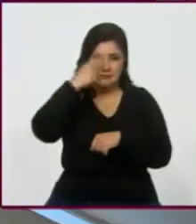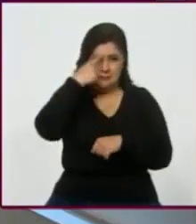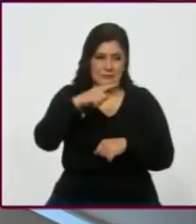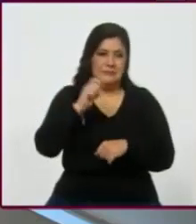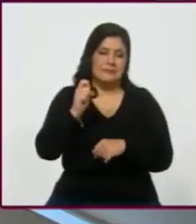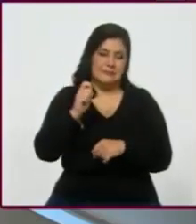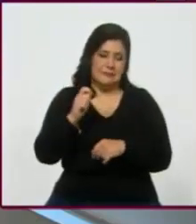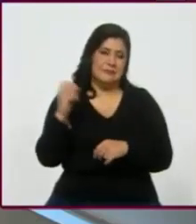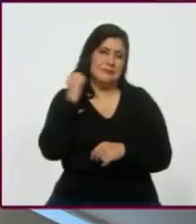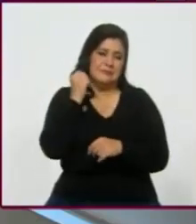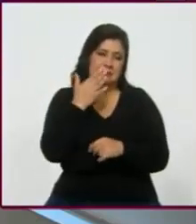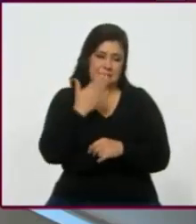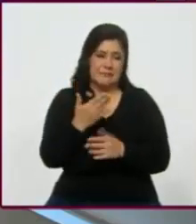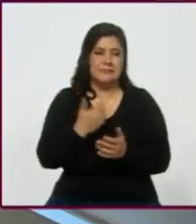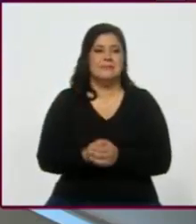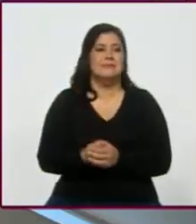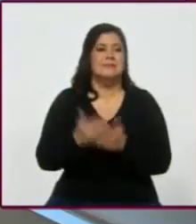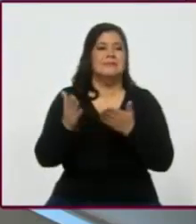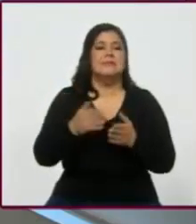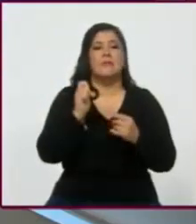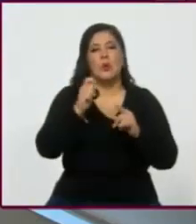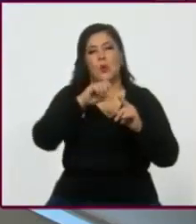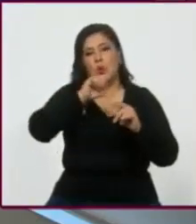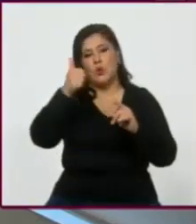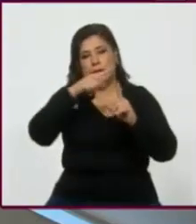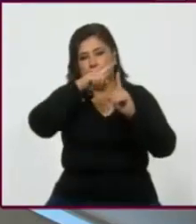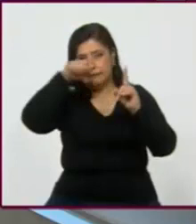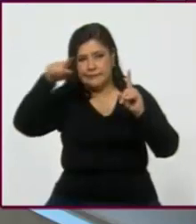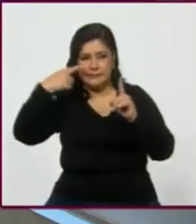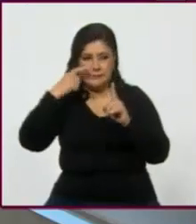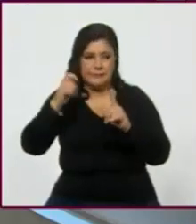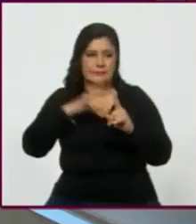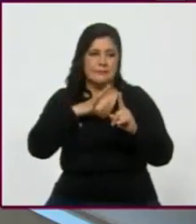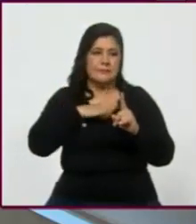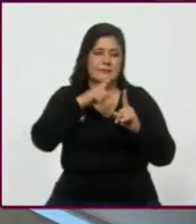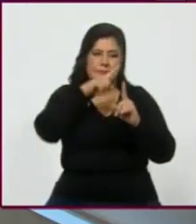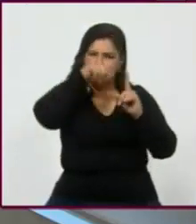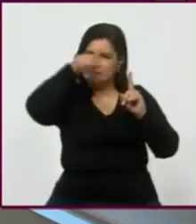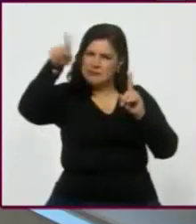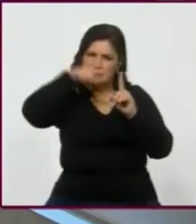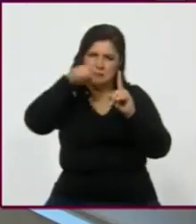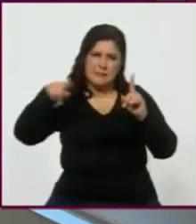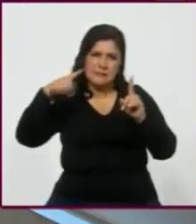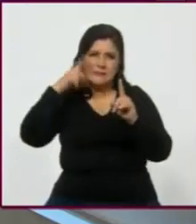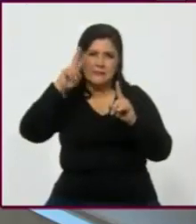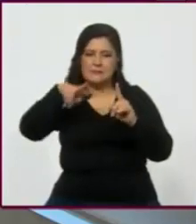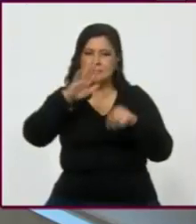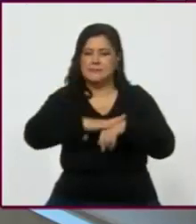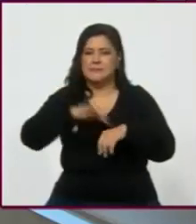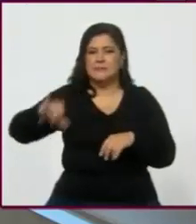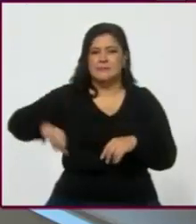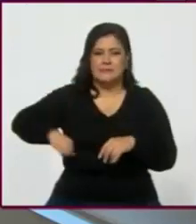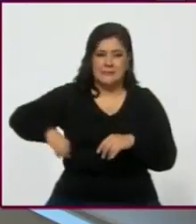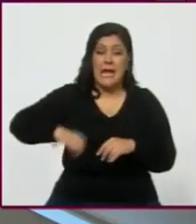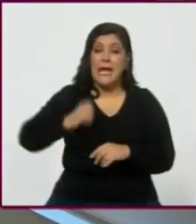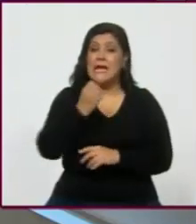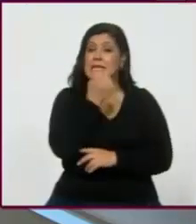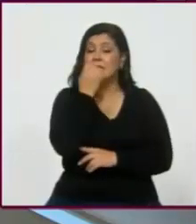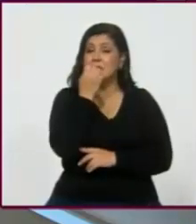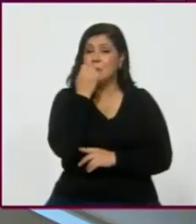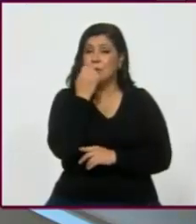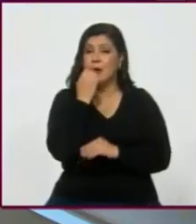¿eh? Siguiente gráfico. Este es de los sesgos más interesantes, ¿no? ver, sí. Escolaridad, ¿no?